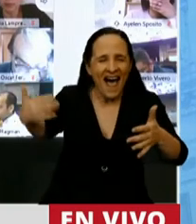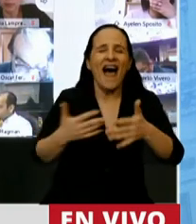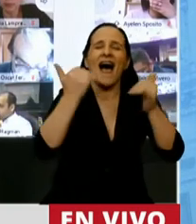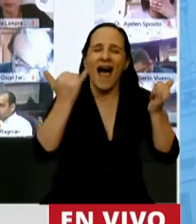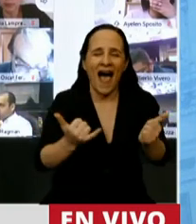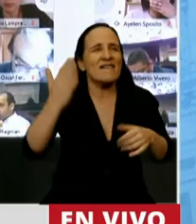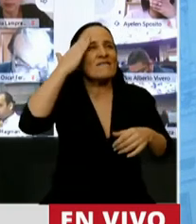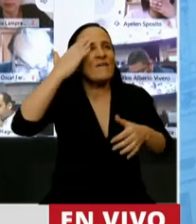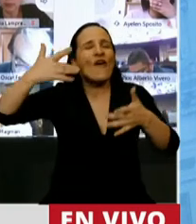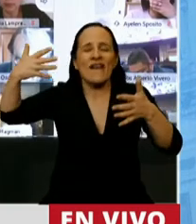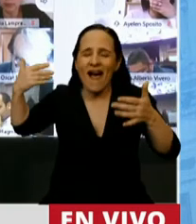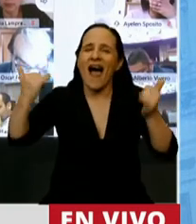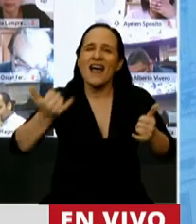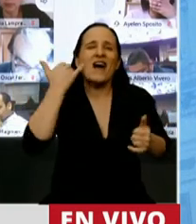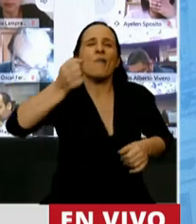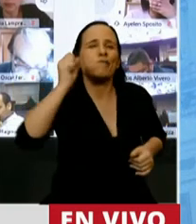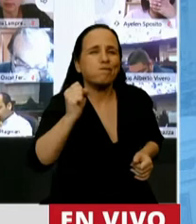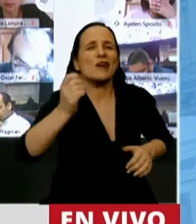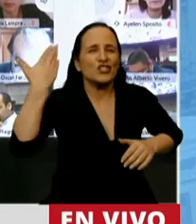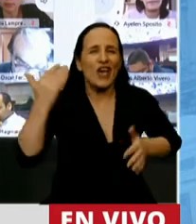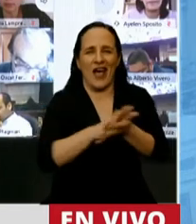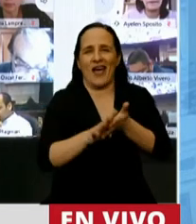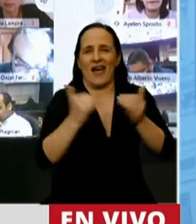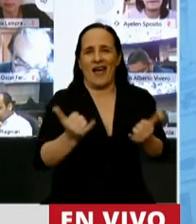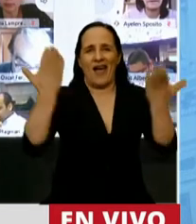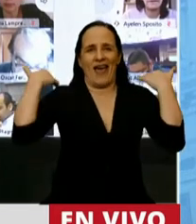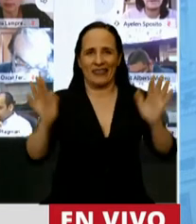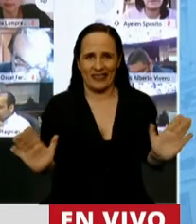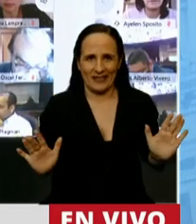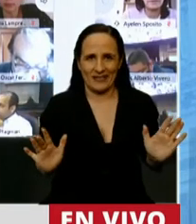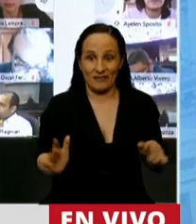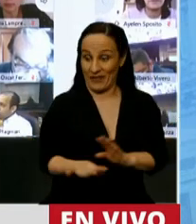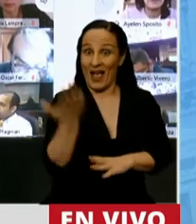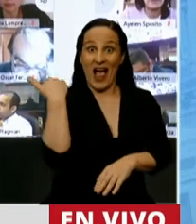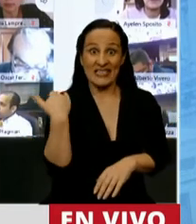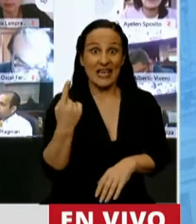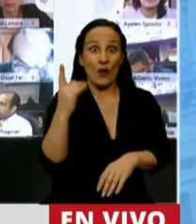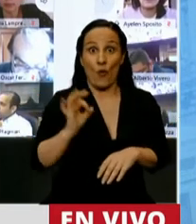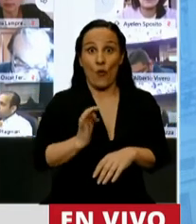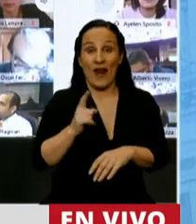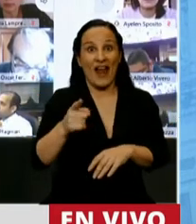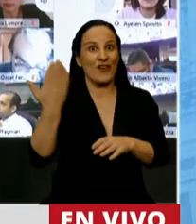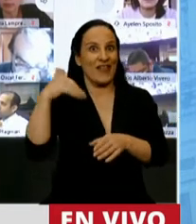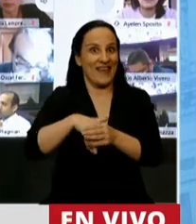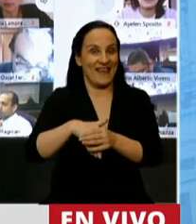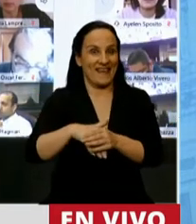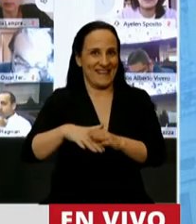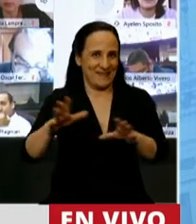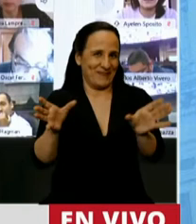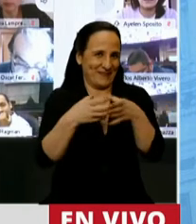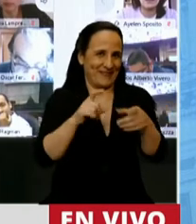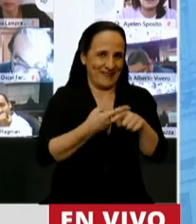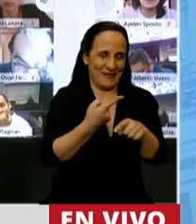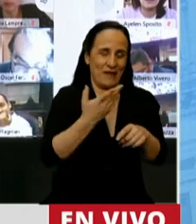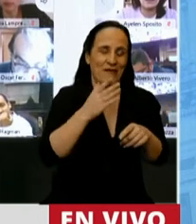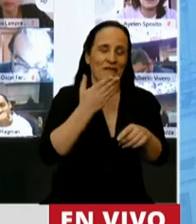porque tenemos memoria, porque ya lo hicimos antes. Ayer, señor Presidente, no solo se cumplió un año de la victoria electoral del Frente de Todos, se